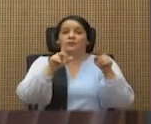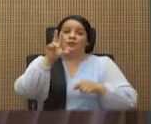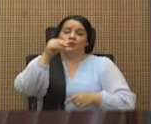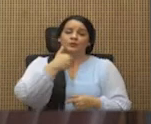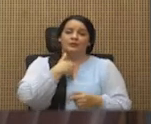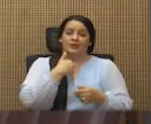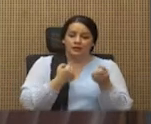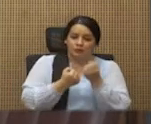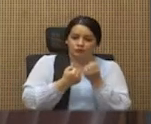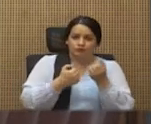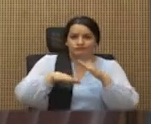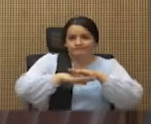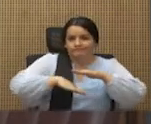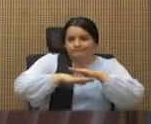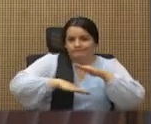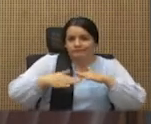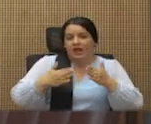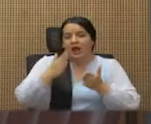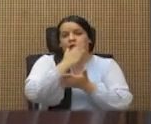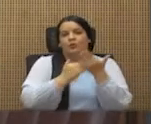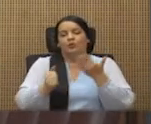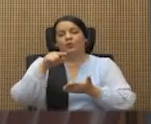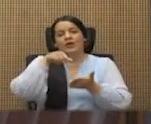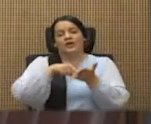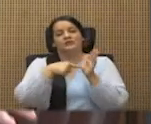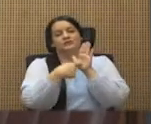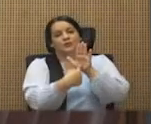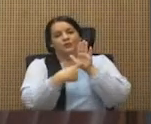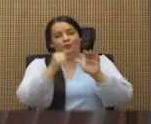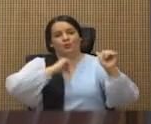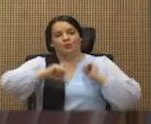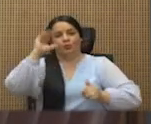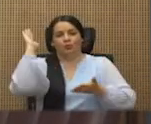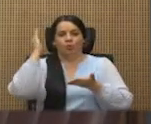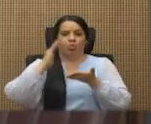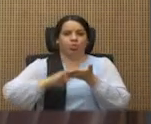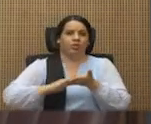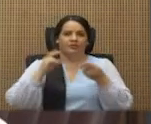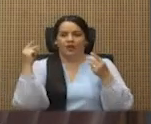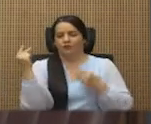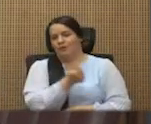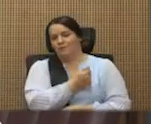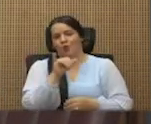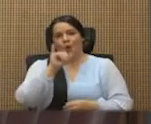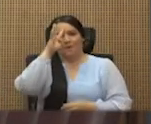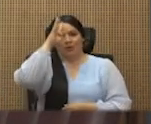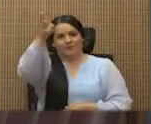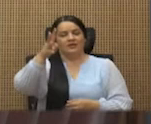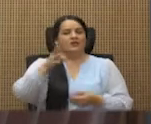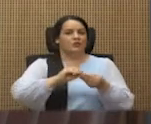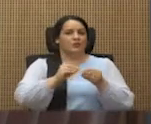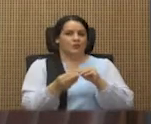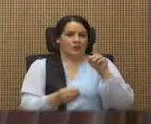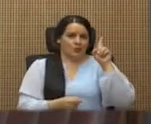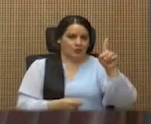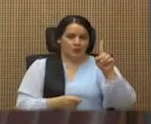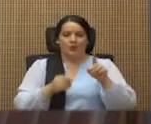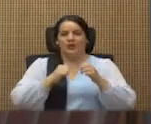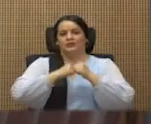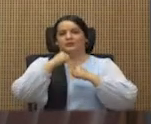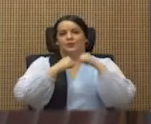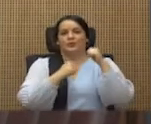sustento alguno, los shows se desinflan casi tan rápido como los inventan. El show número uno fue la estructura de